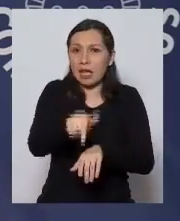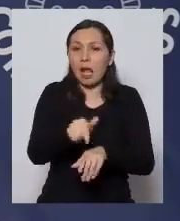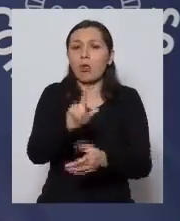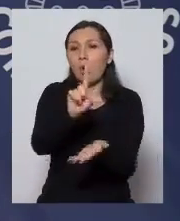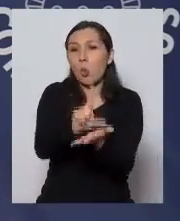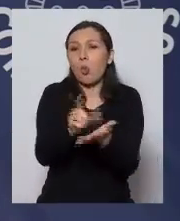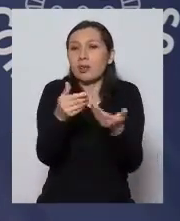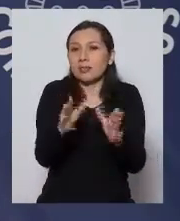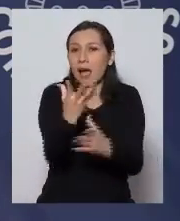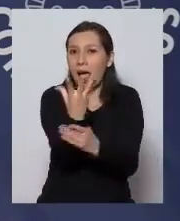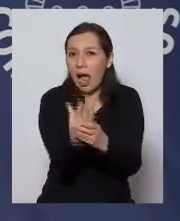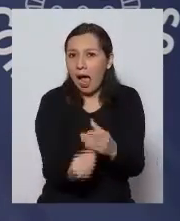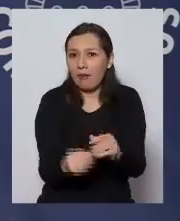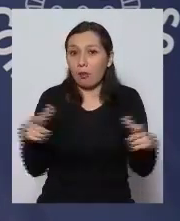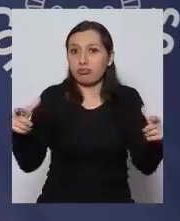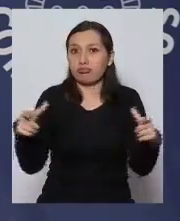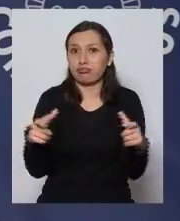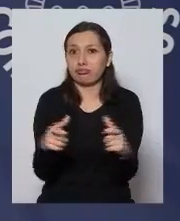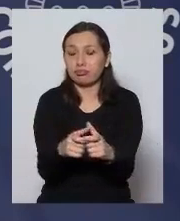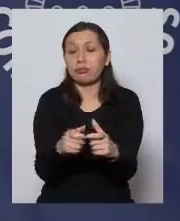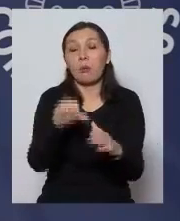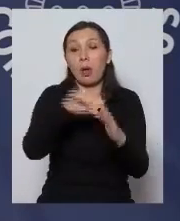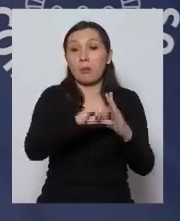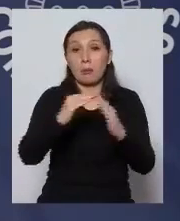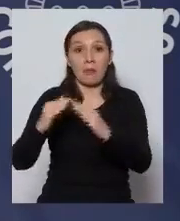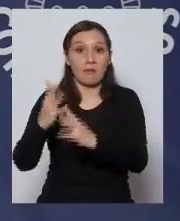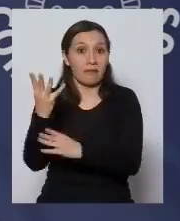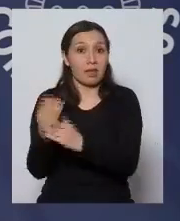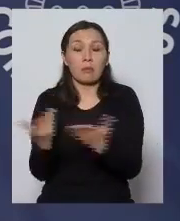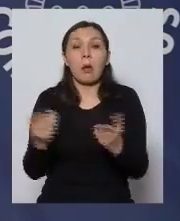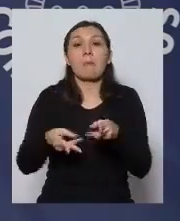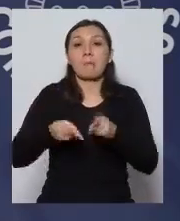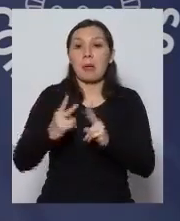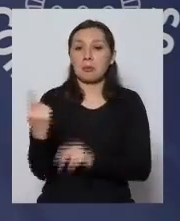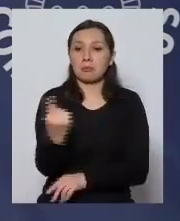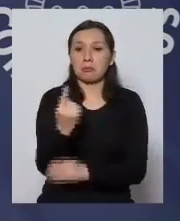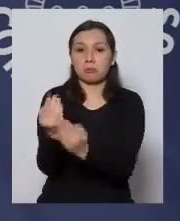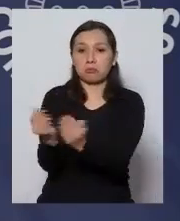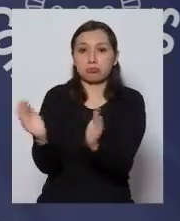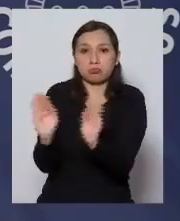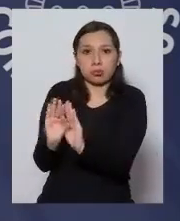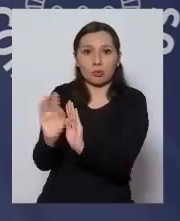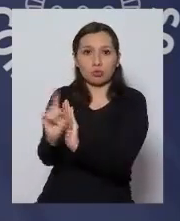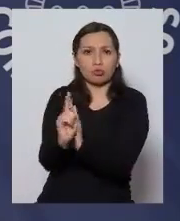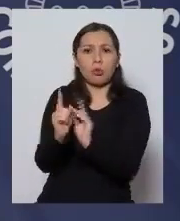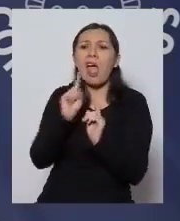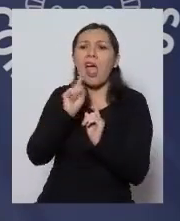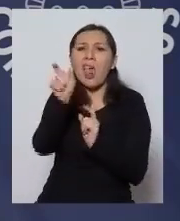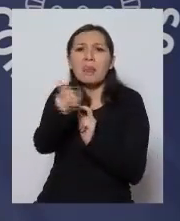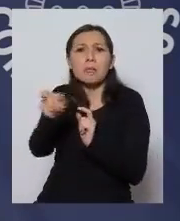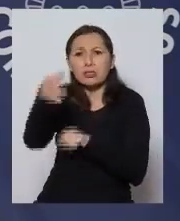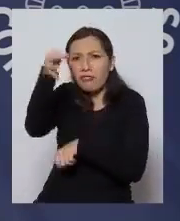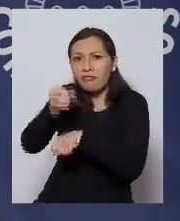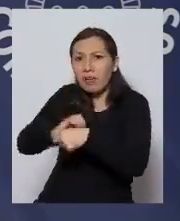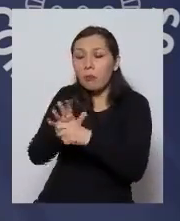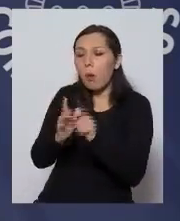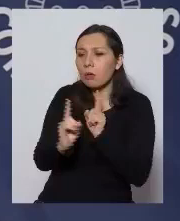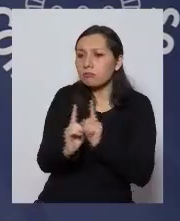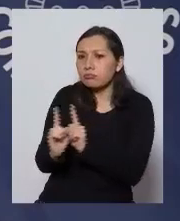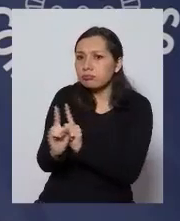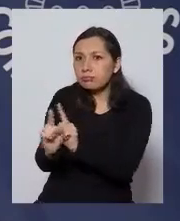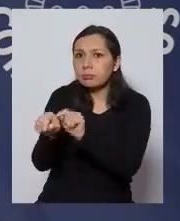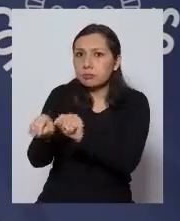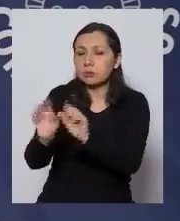insisto que ya han salido de cuarentena porque es lo que permite el aislamiento de los casos el seguimiento de los contactos como lo hacen los Ceremis